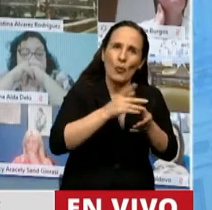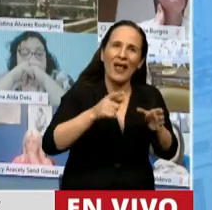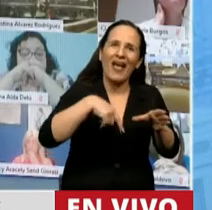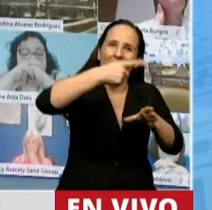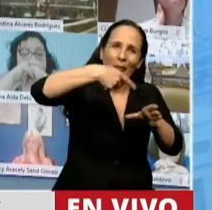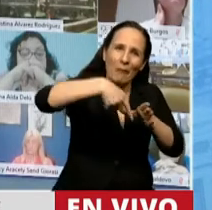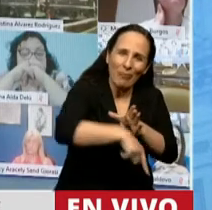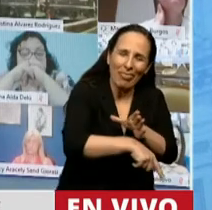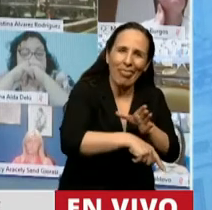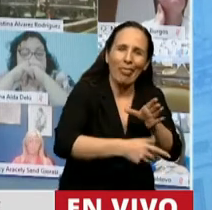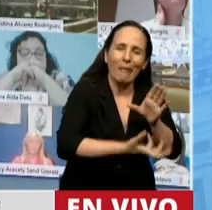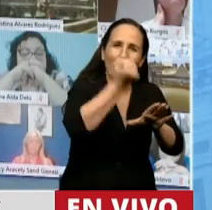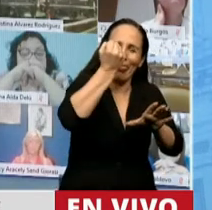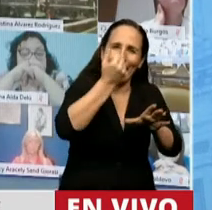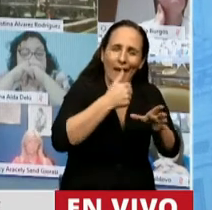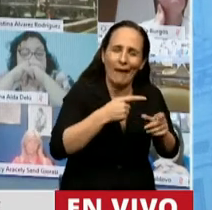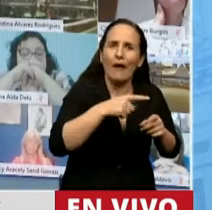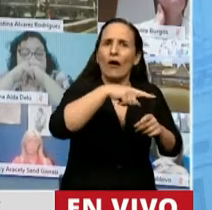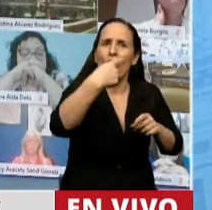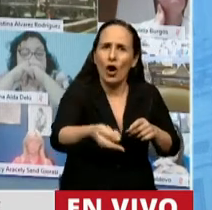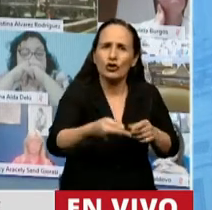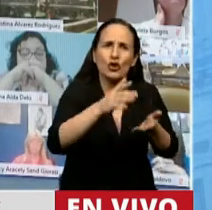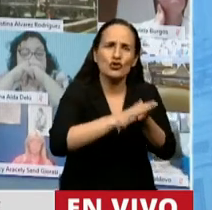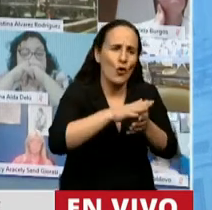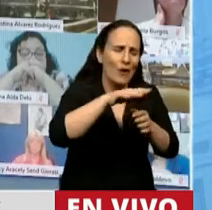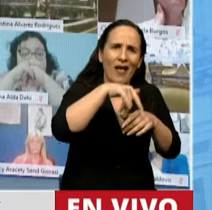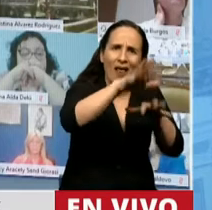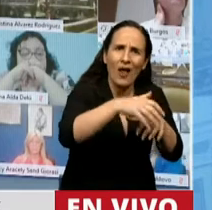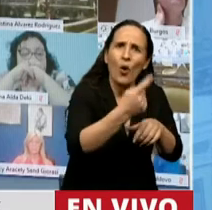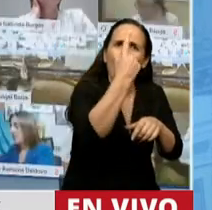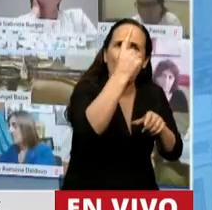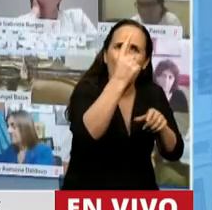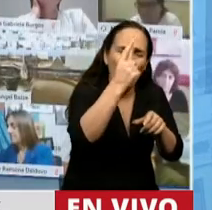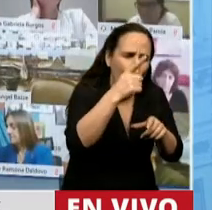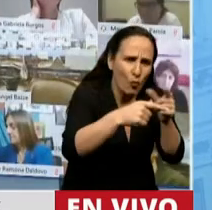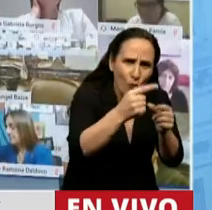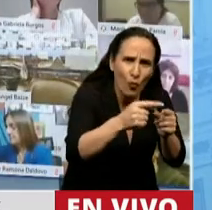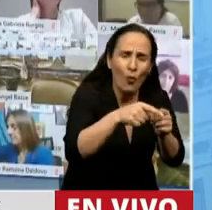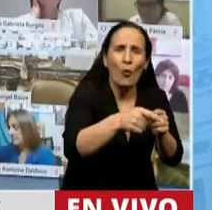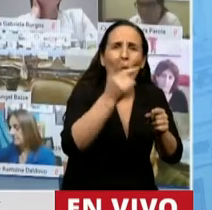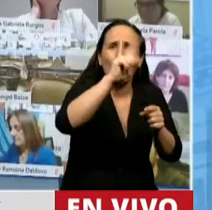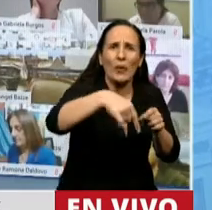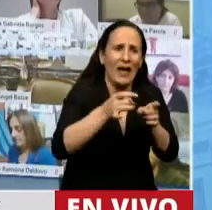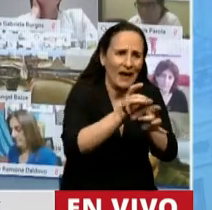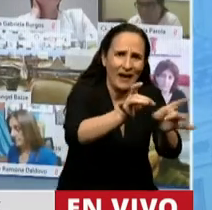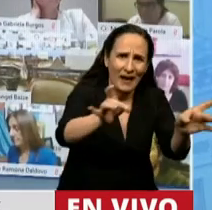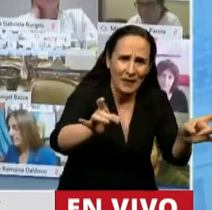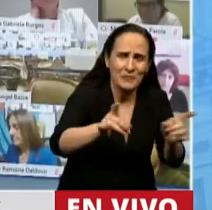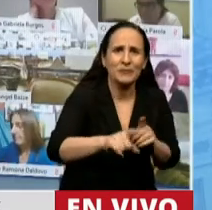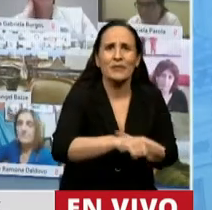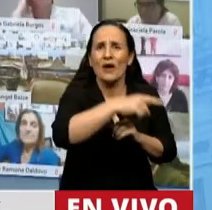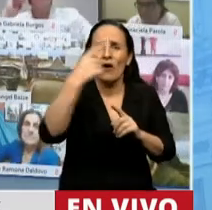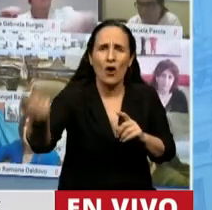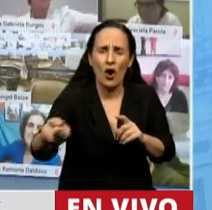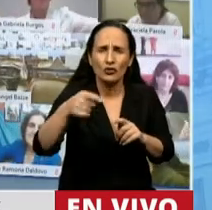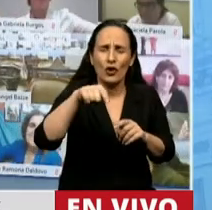expansión del monocultivo y la fumigación por obra del agronegocio contaminante. La megaminería